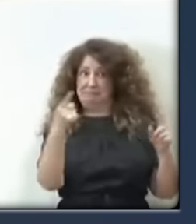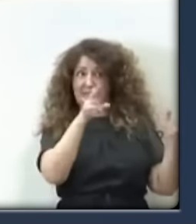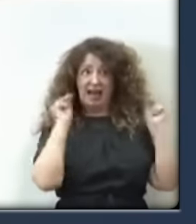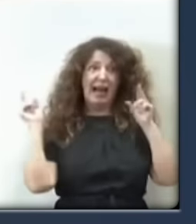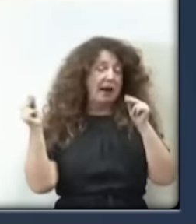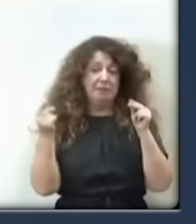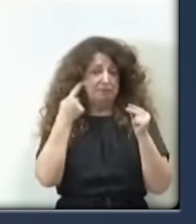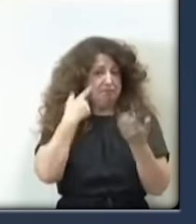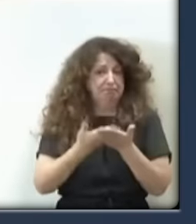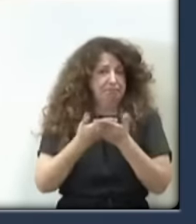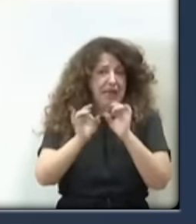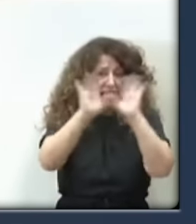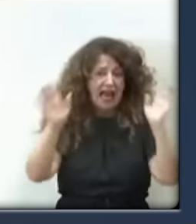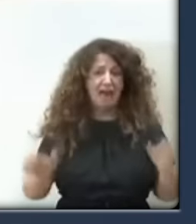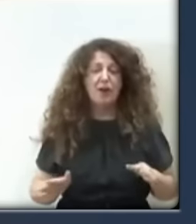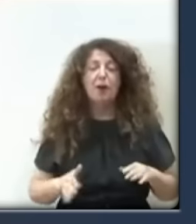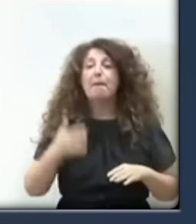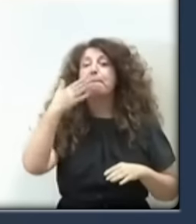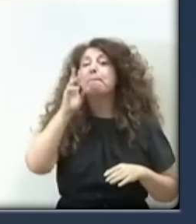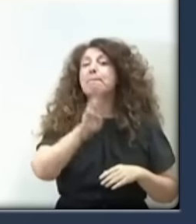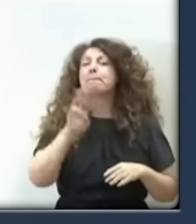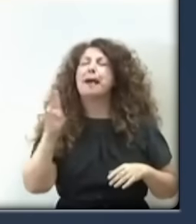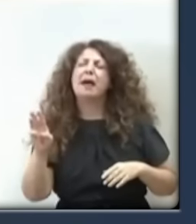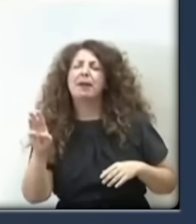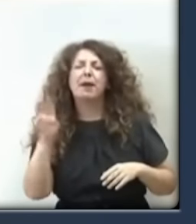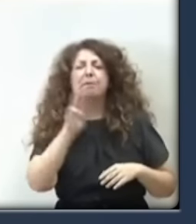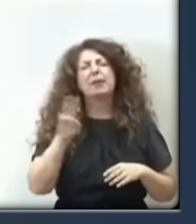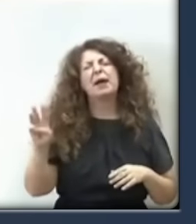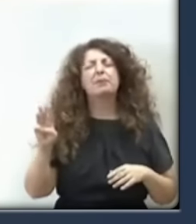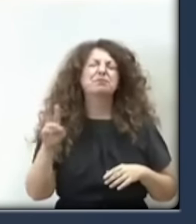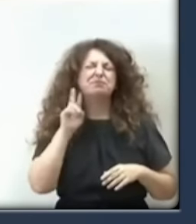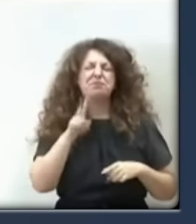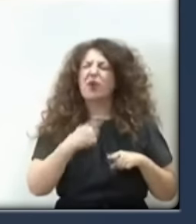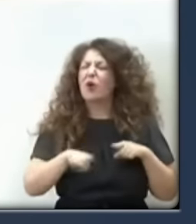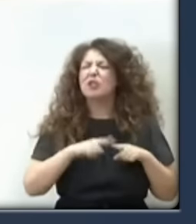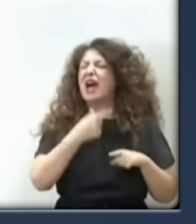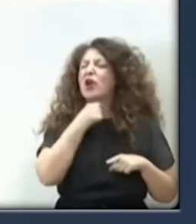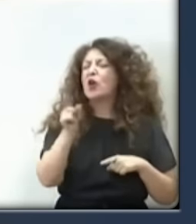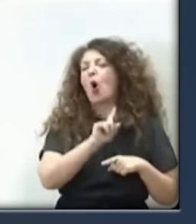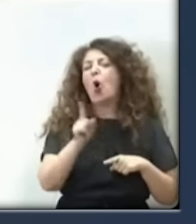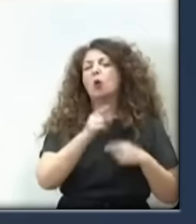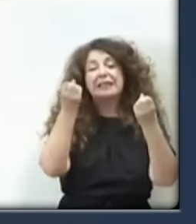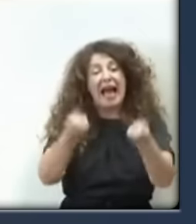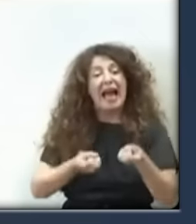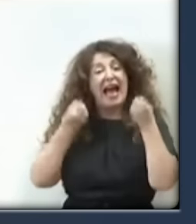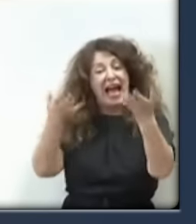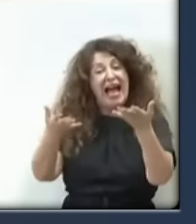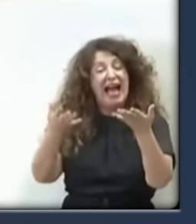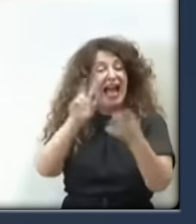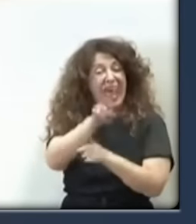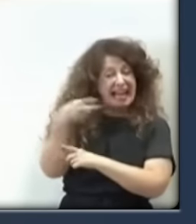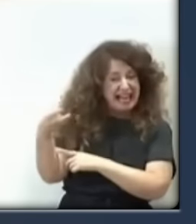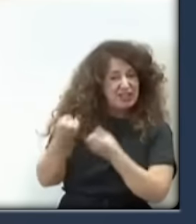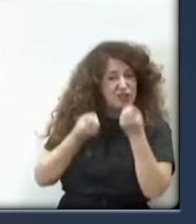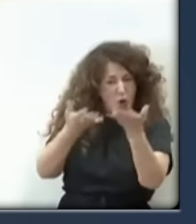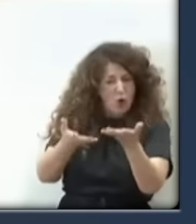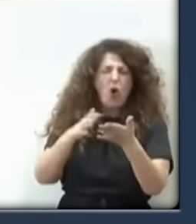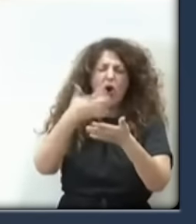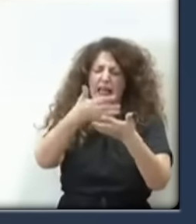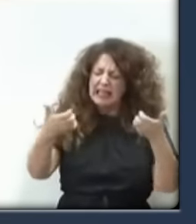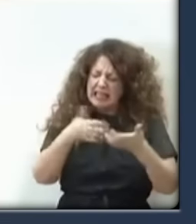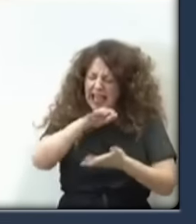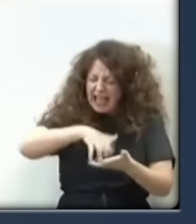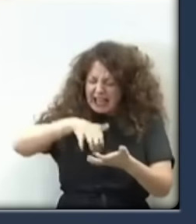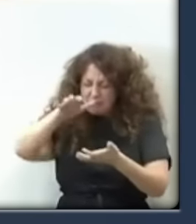Muy clara. Cuando al Partido Popular no le gustan las resoluciones, los informes, los autos